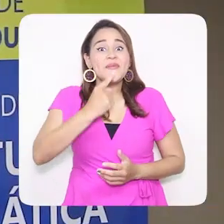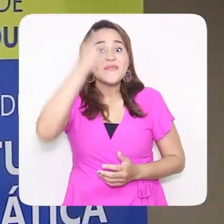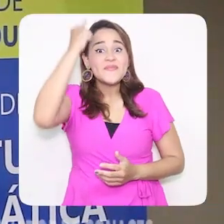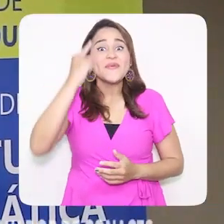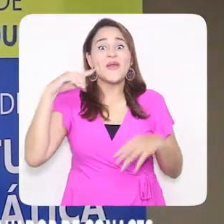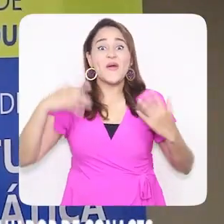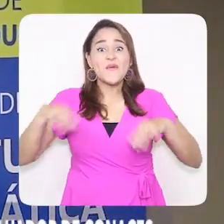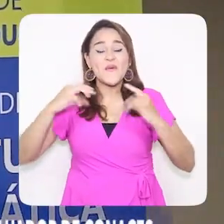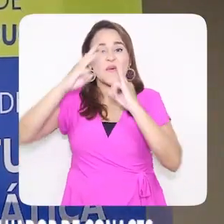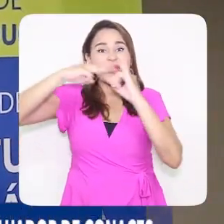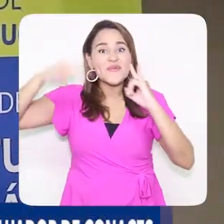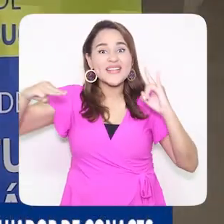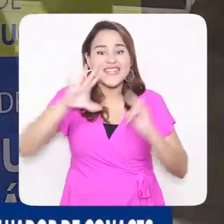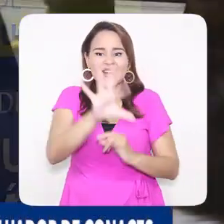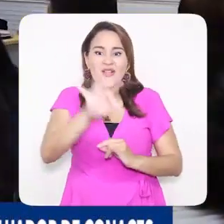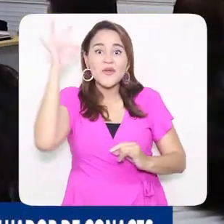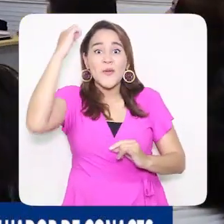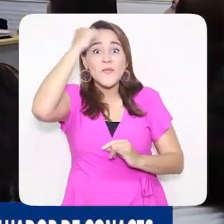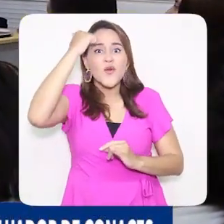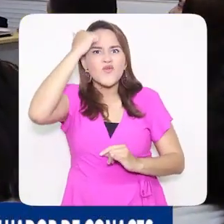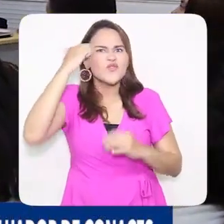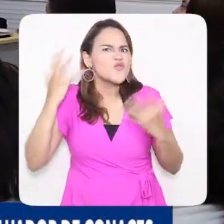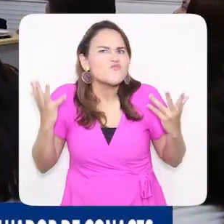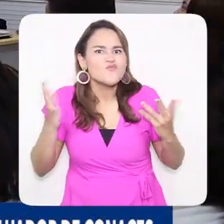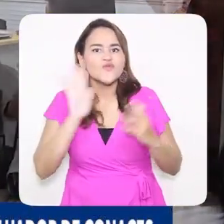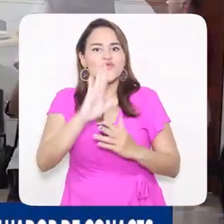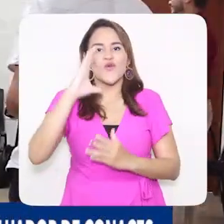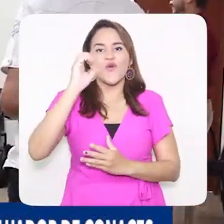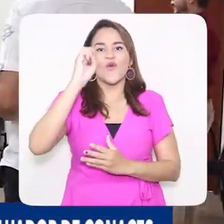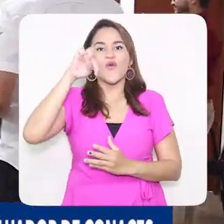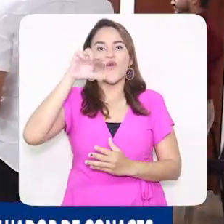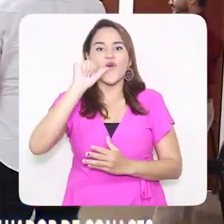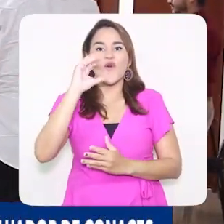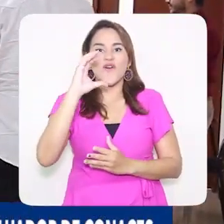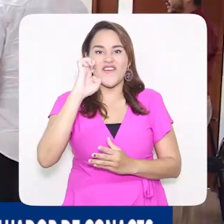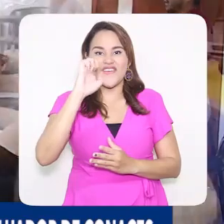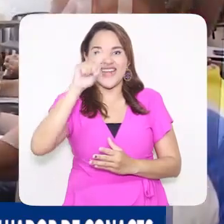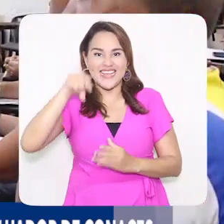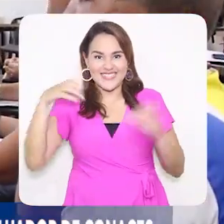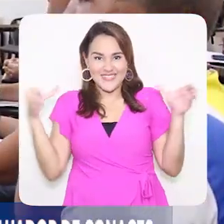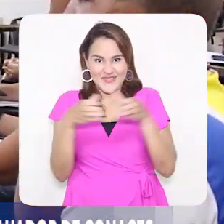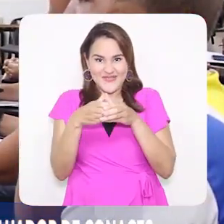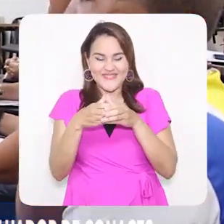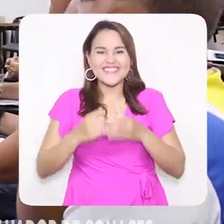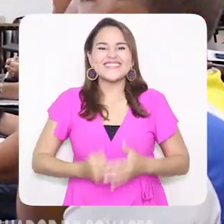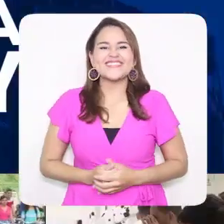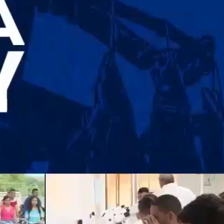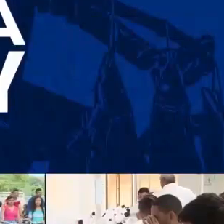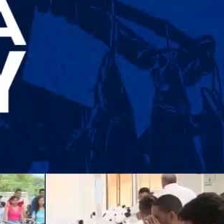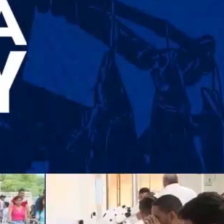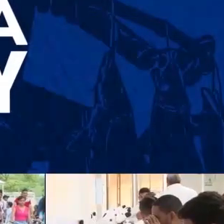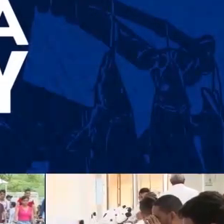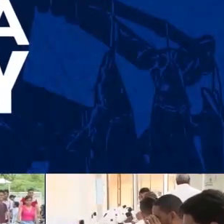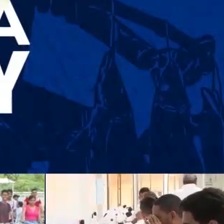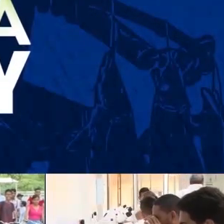Por primera vez en la historia, docente de Unimagdalena es seleccionado miembro del Comité Evaluador de CONACES.